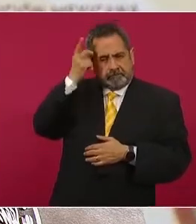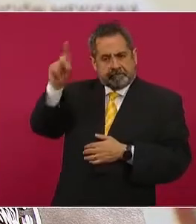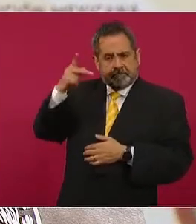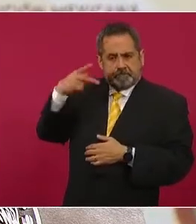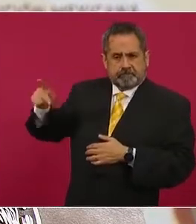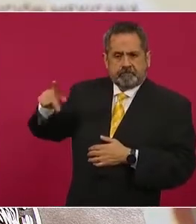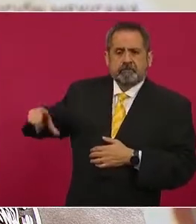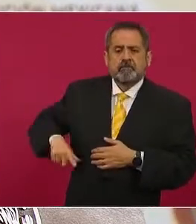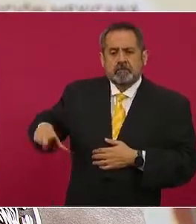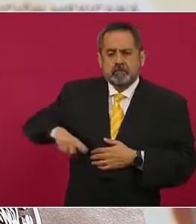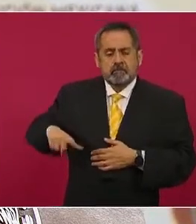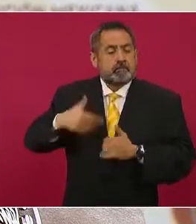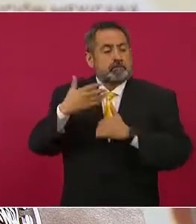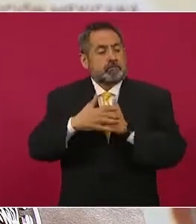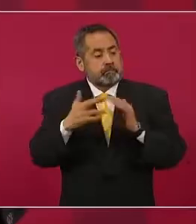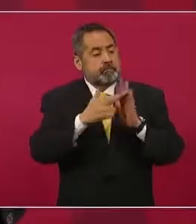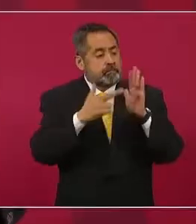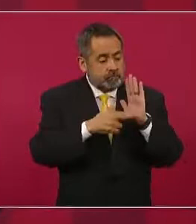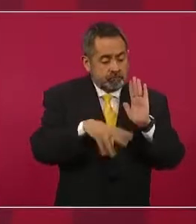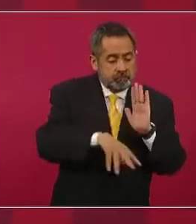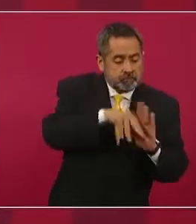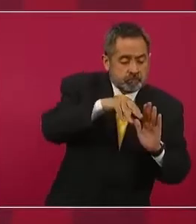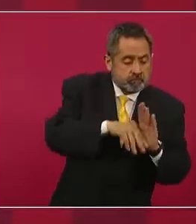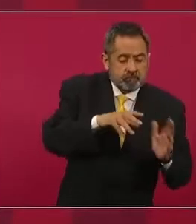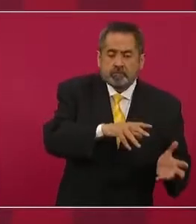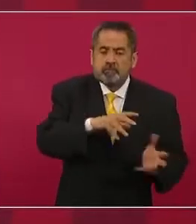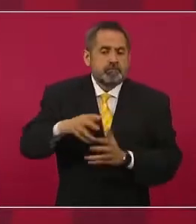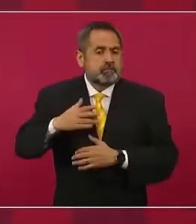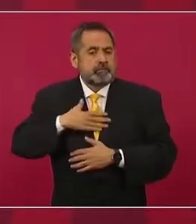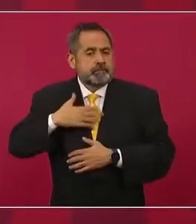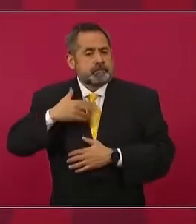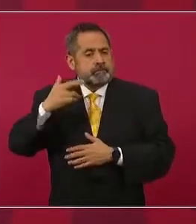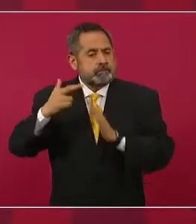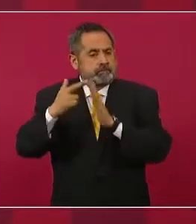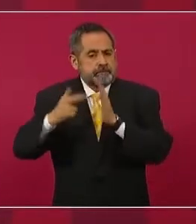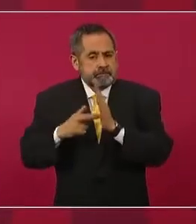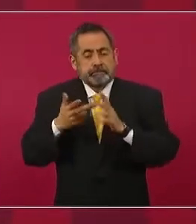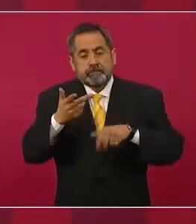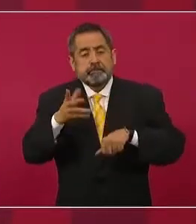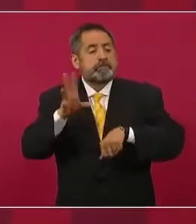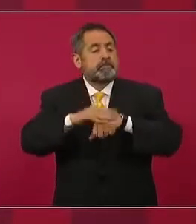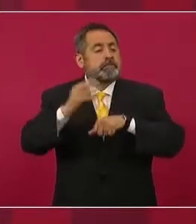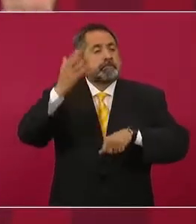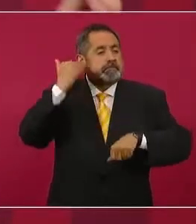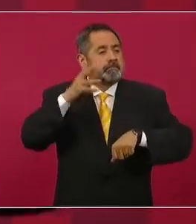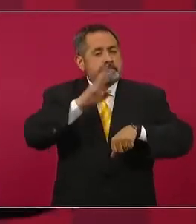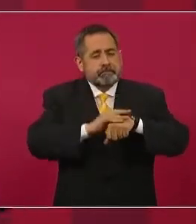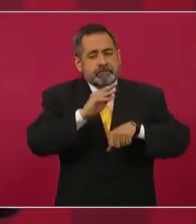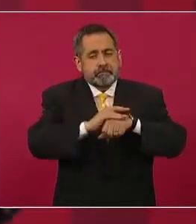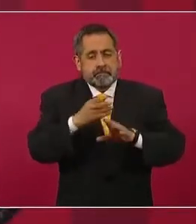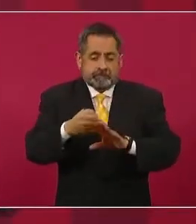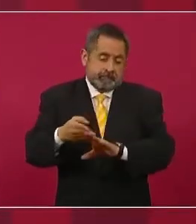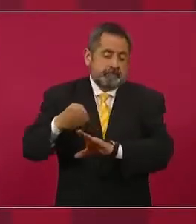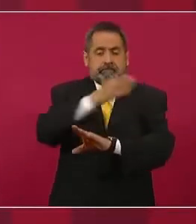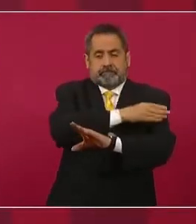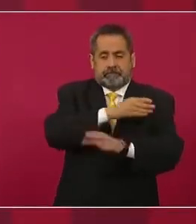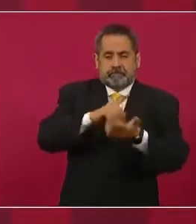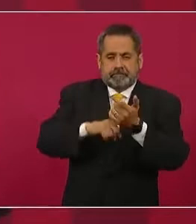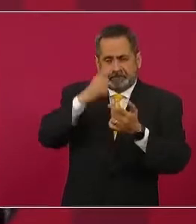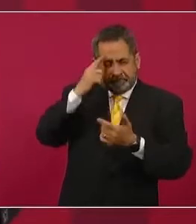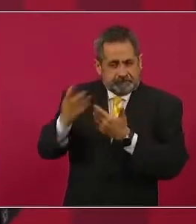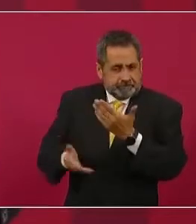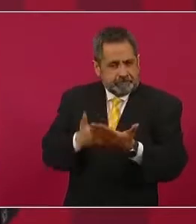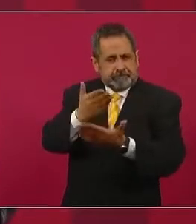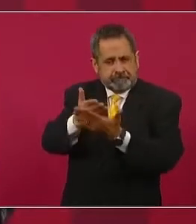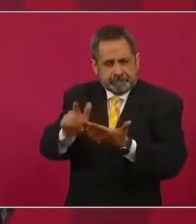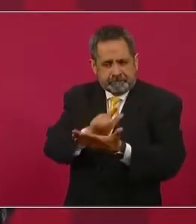nación, se va a regular su explotación y los permisos que hayan sido otorgados con anterioridad a la